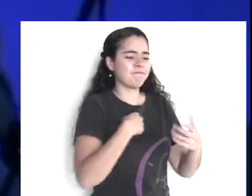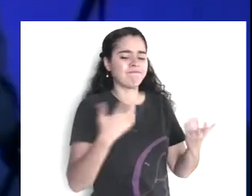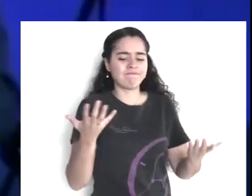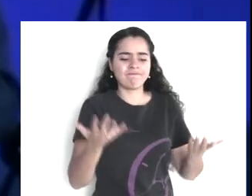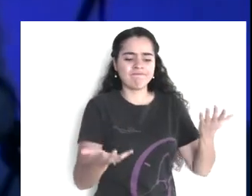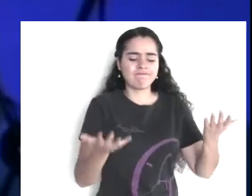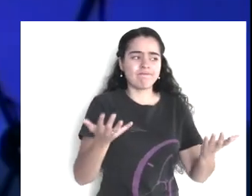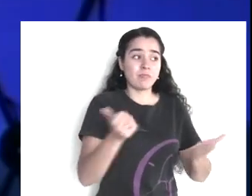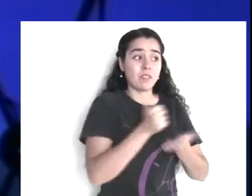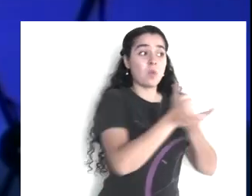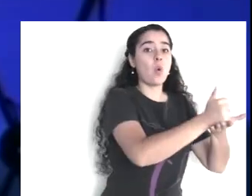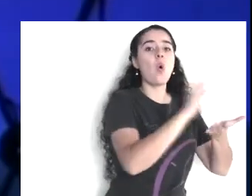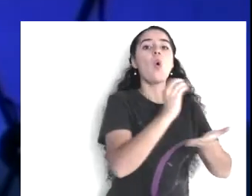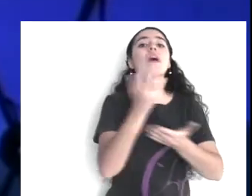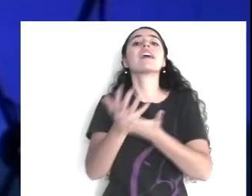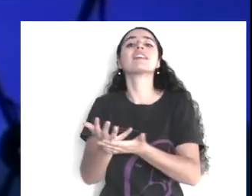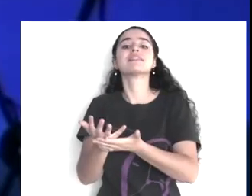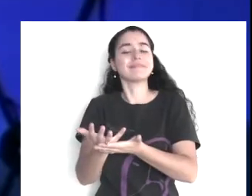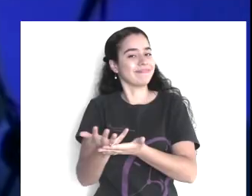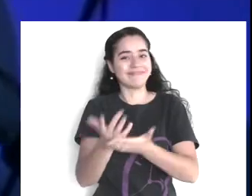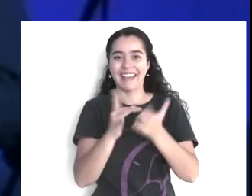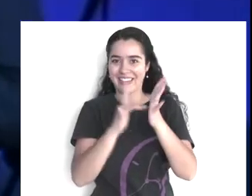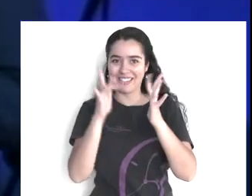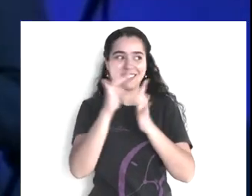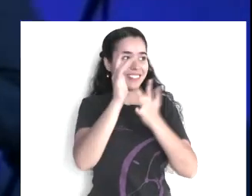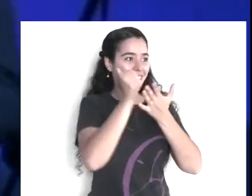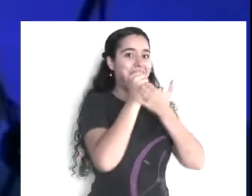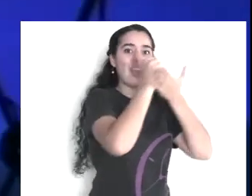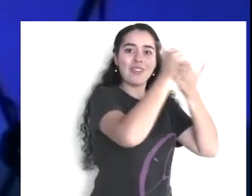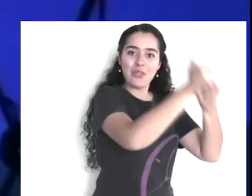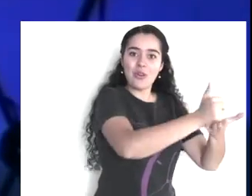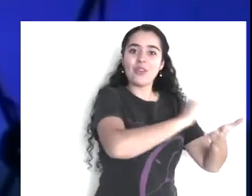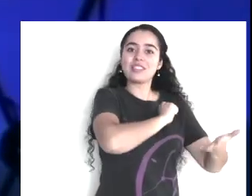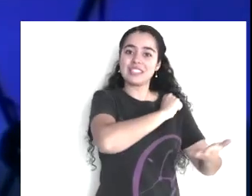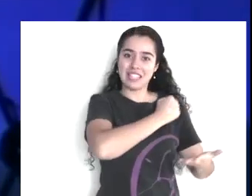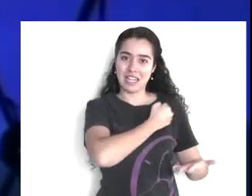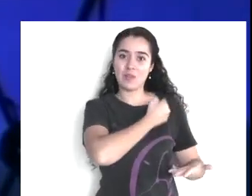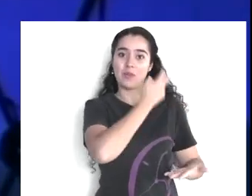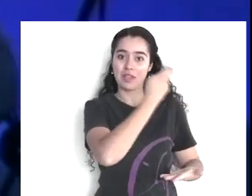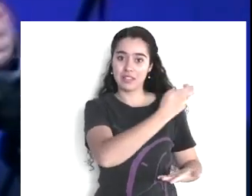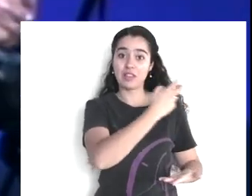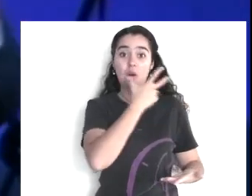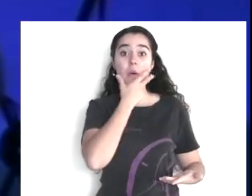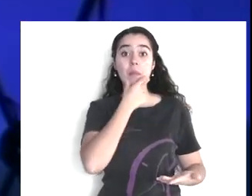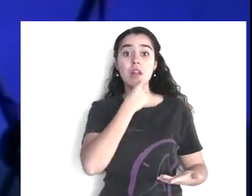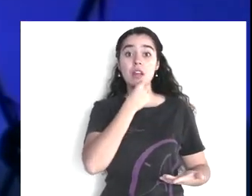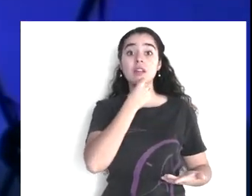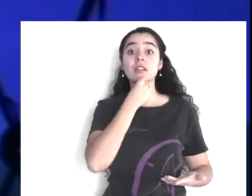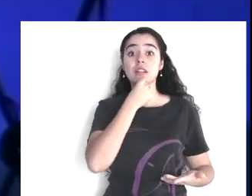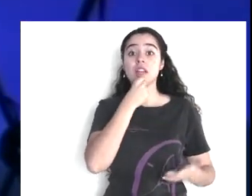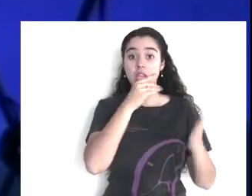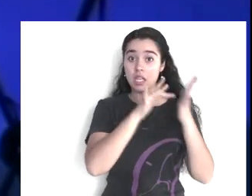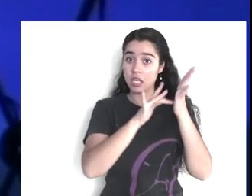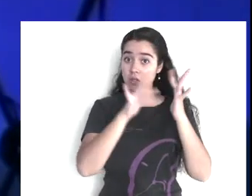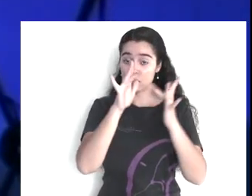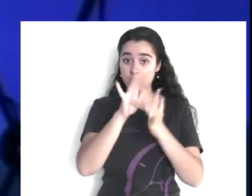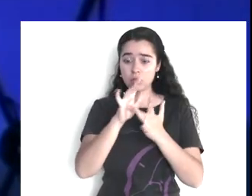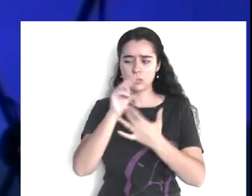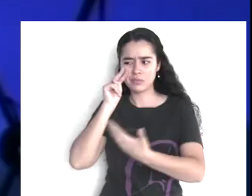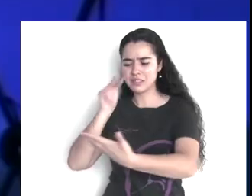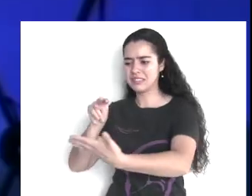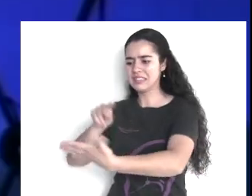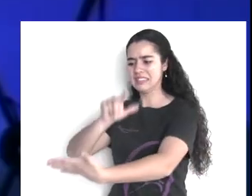Aparentemente, pongan atención, en apariencia Jesús estaba quebrantando la ley.